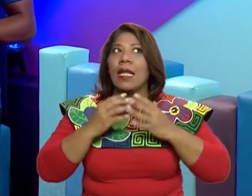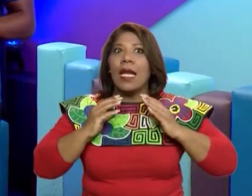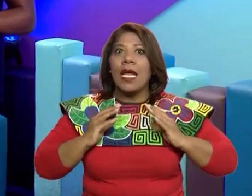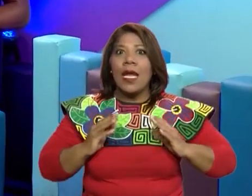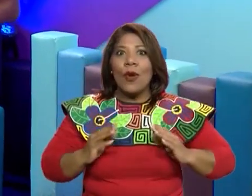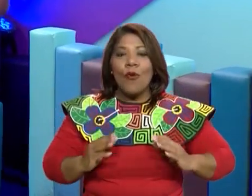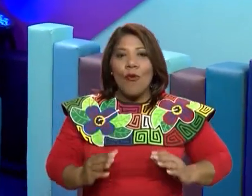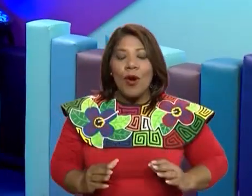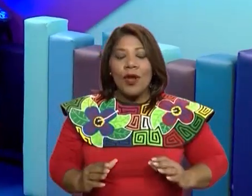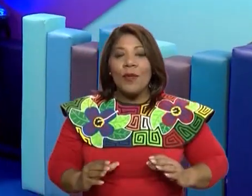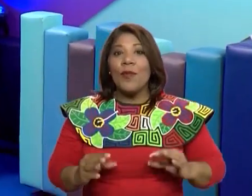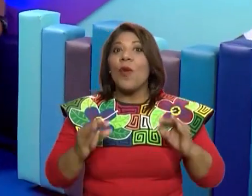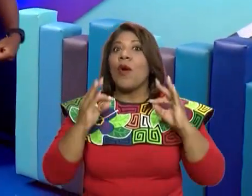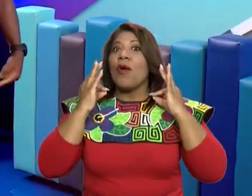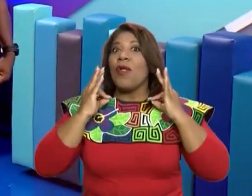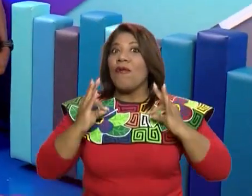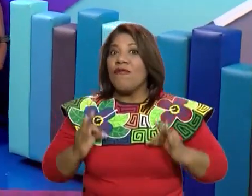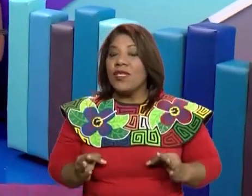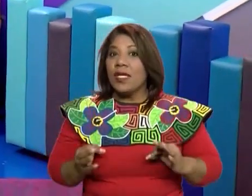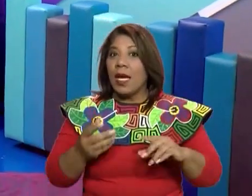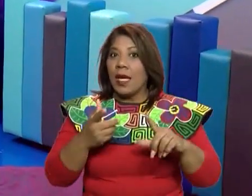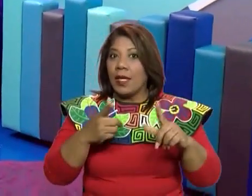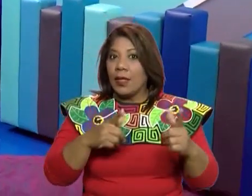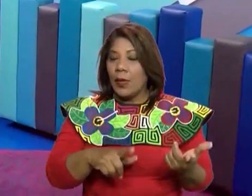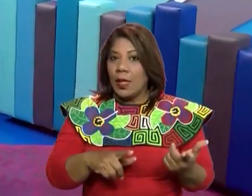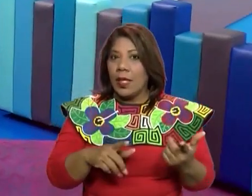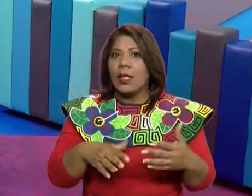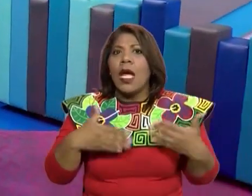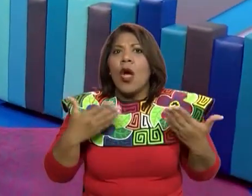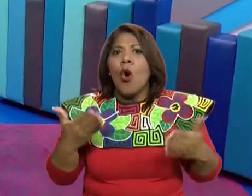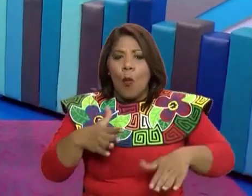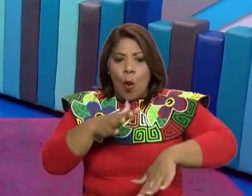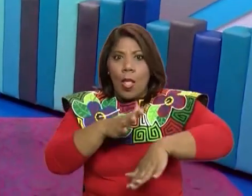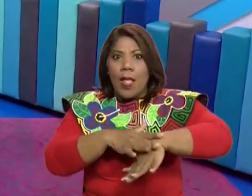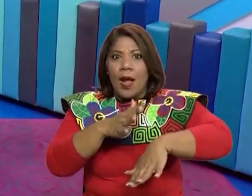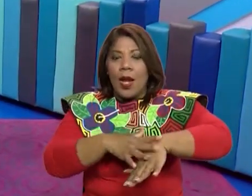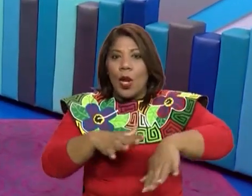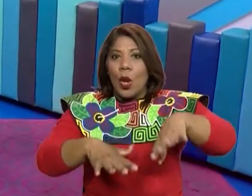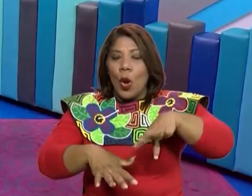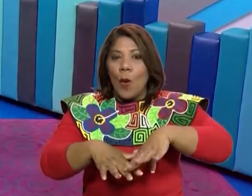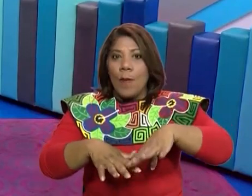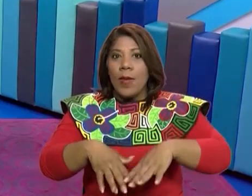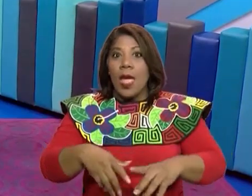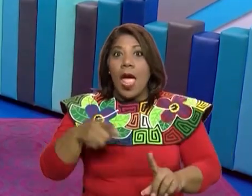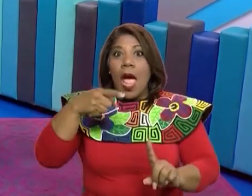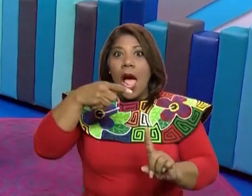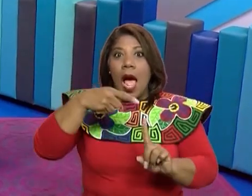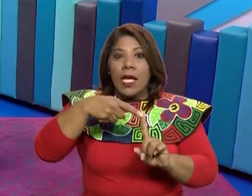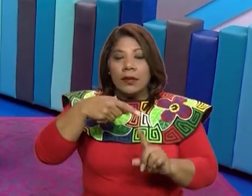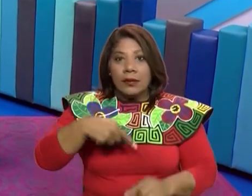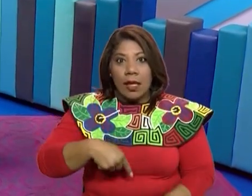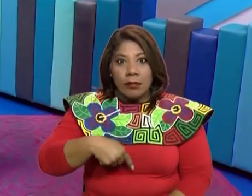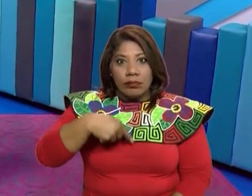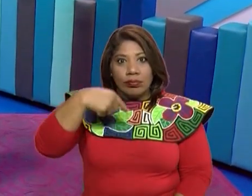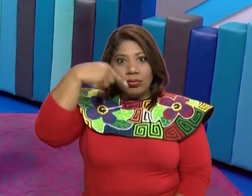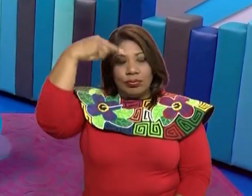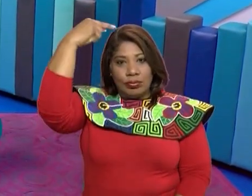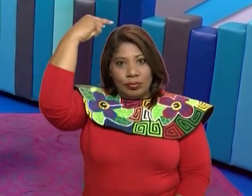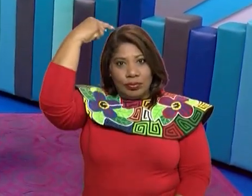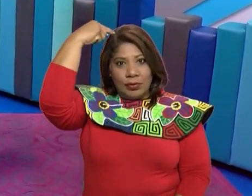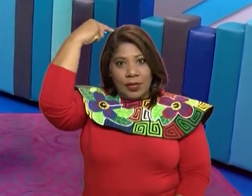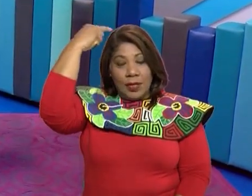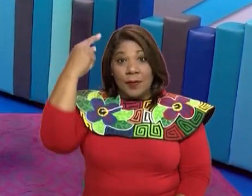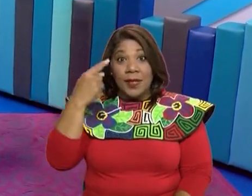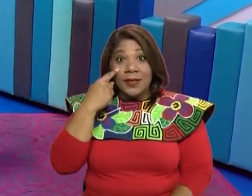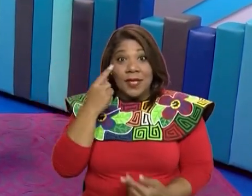Ok, vamos a empezar desde los pies a la cabeza, así que vamos con el tobillo, una pierna adelante y